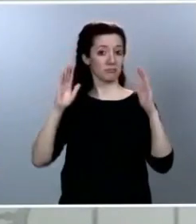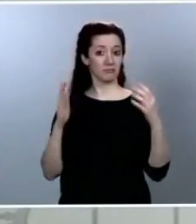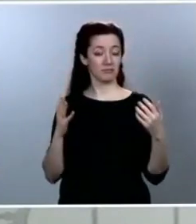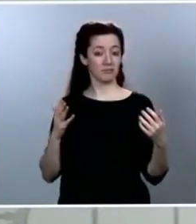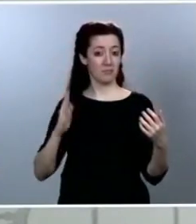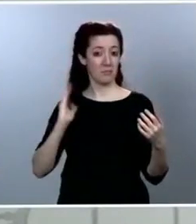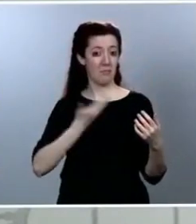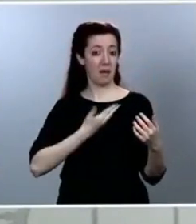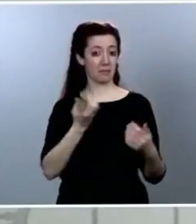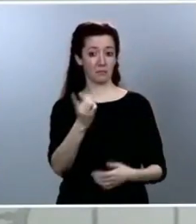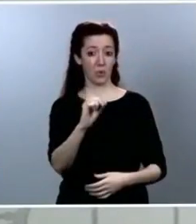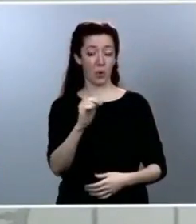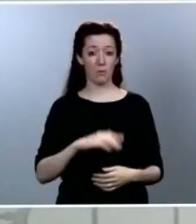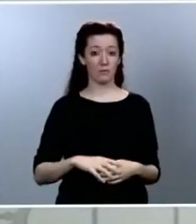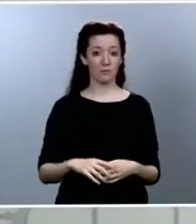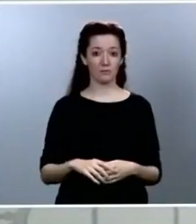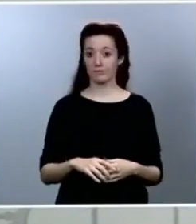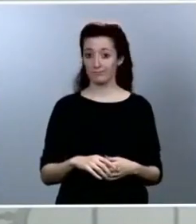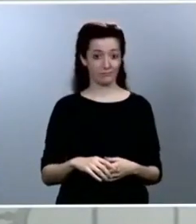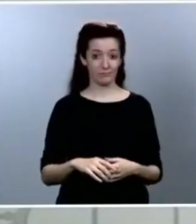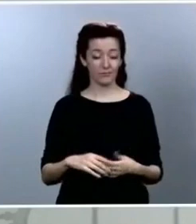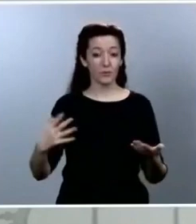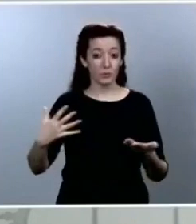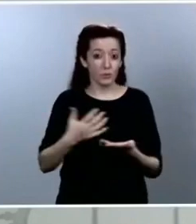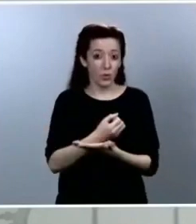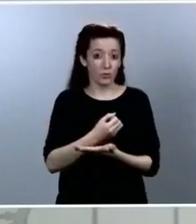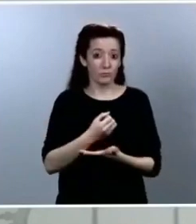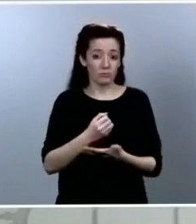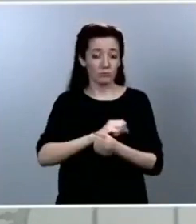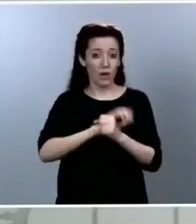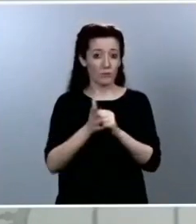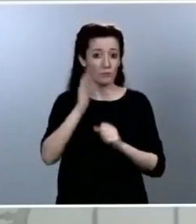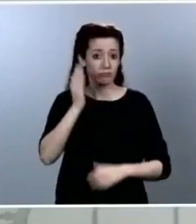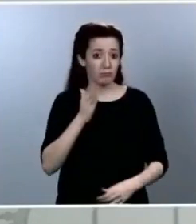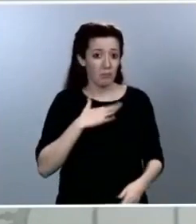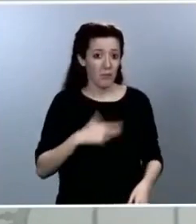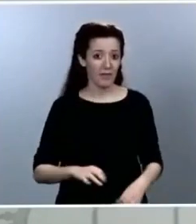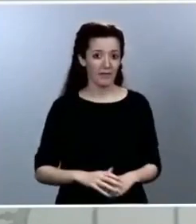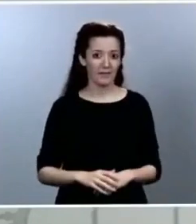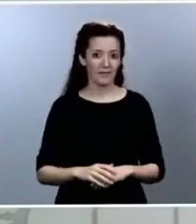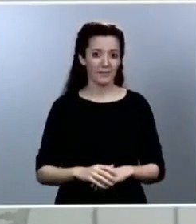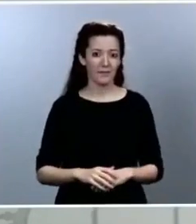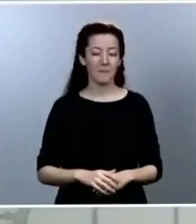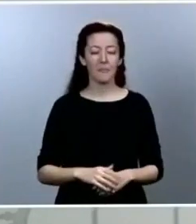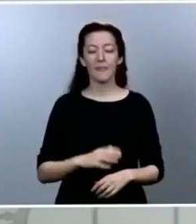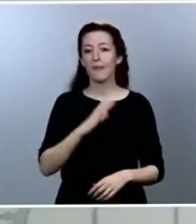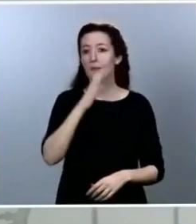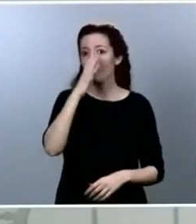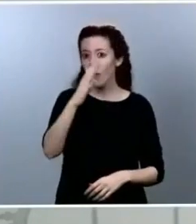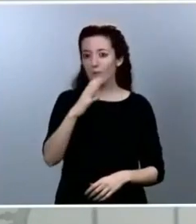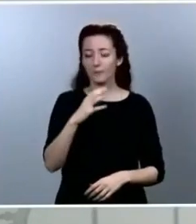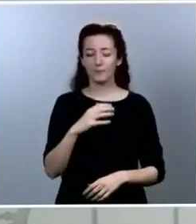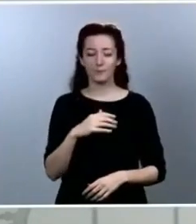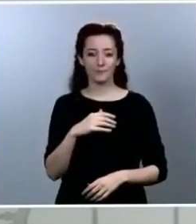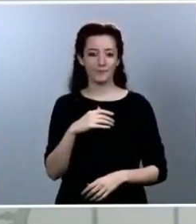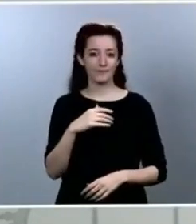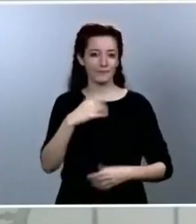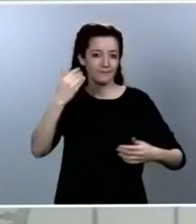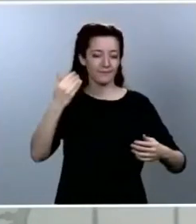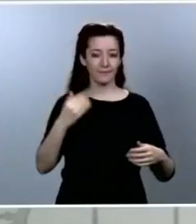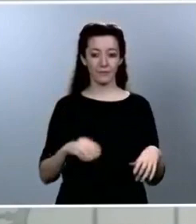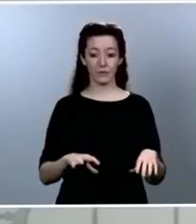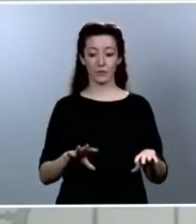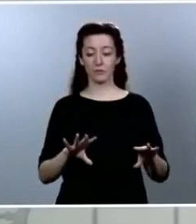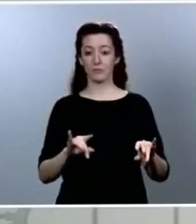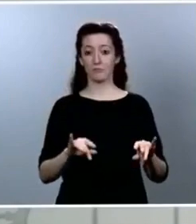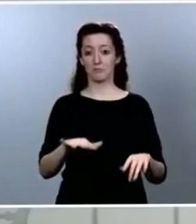¿Por qué digo esto? Porque aquellos territorios que, a lo mejor, no han visto o no se han visto afectados de manera tan contundente como pueda ser, por